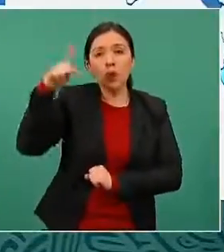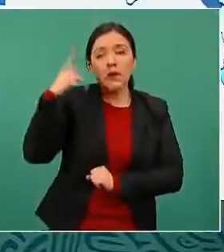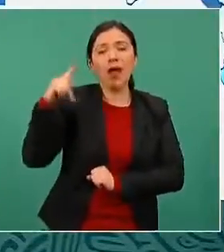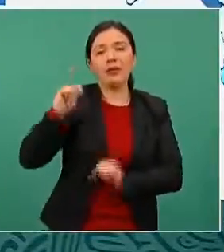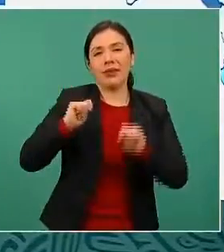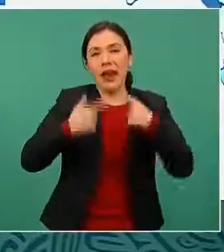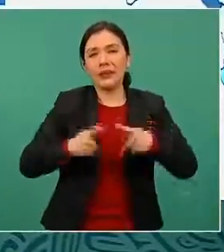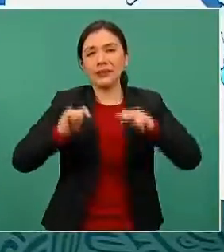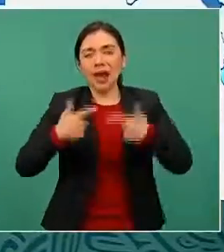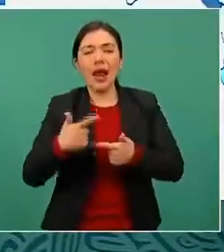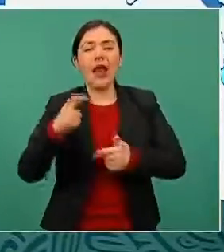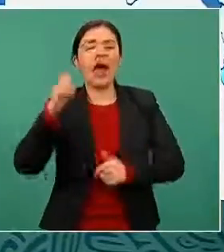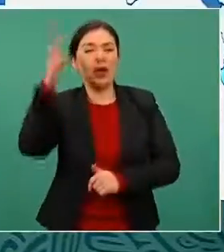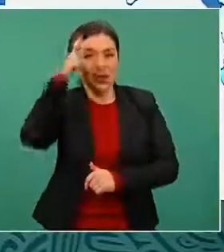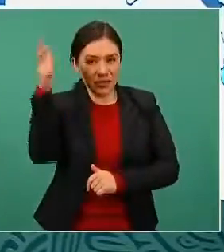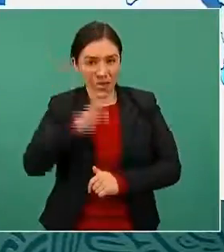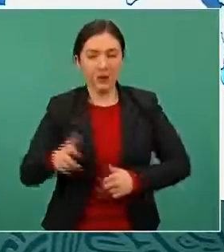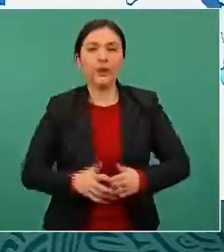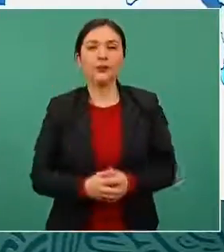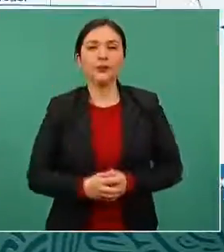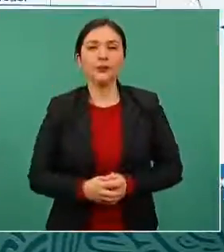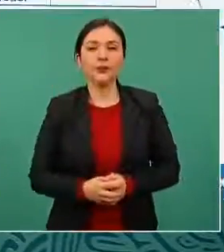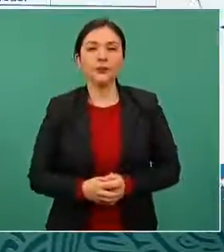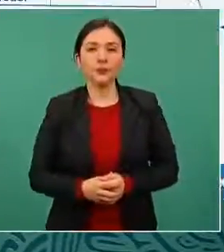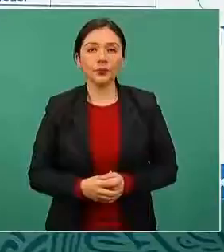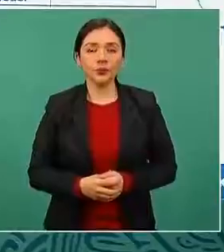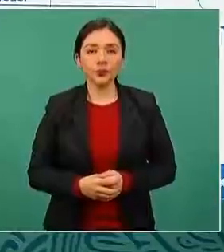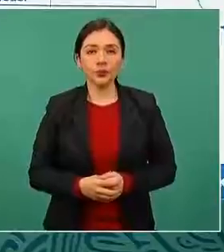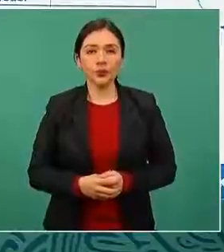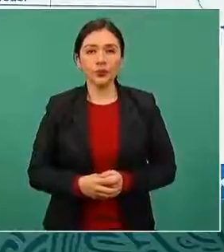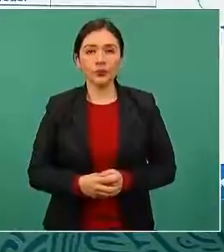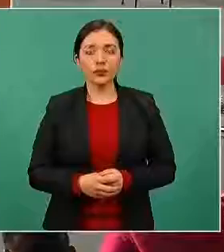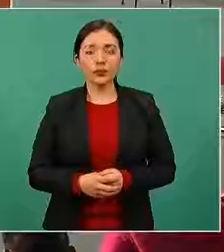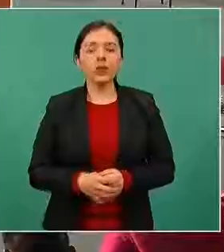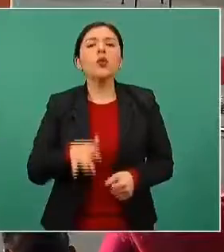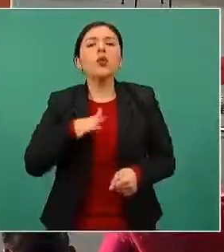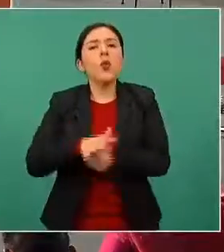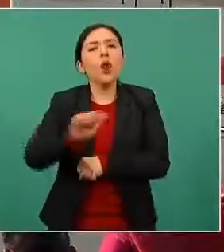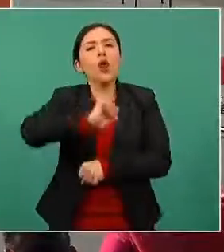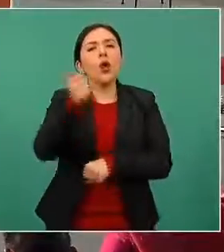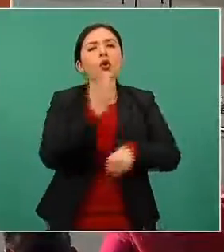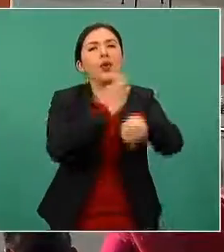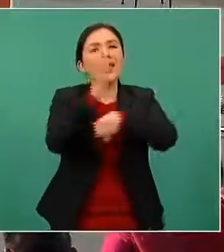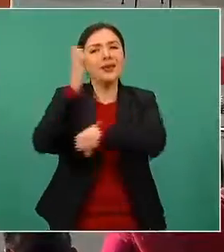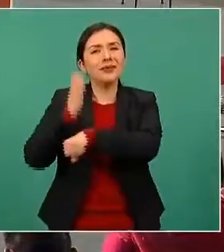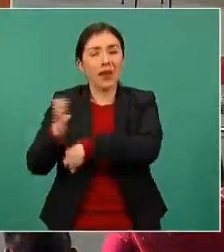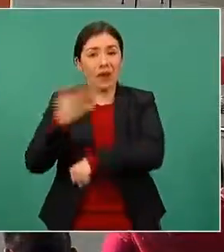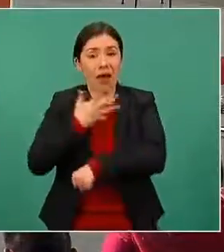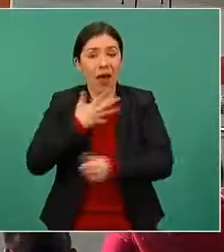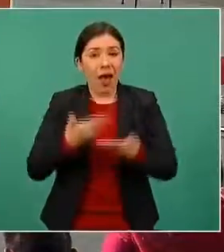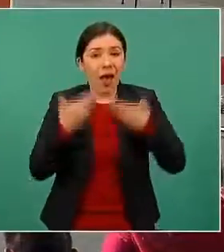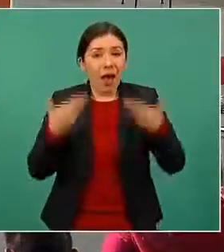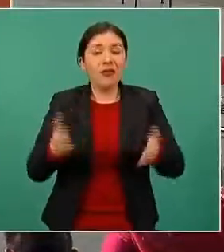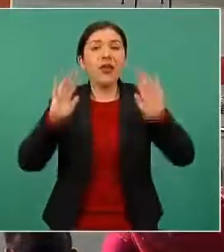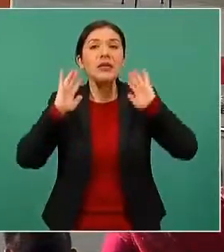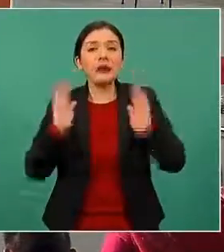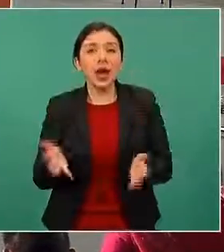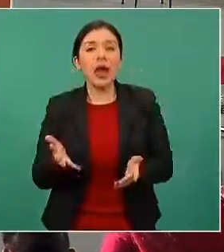Hidalgo. También adelante, por favor. Los estados que ya han